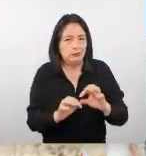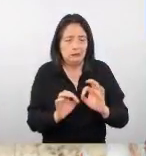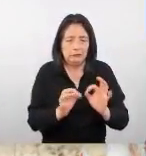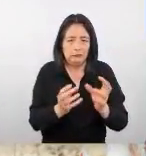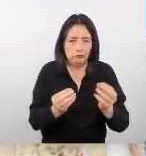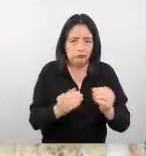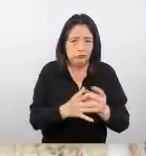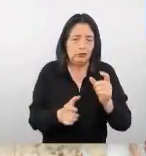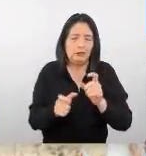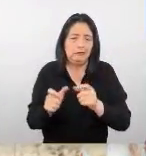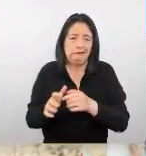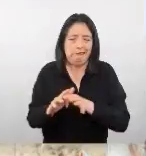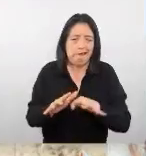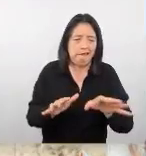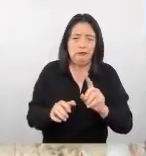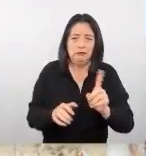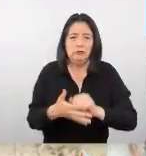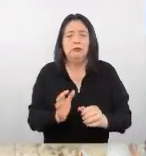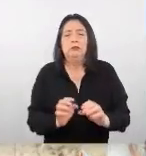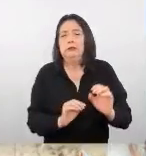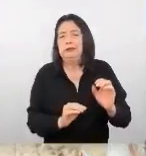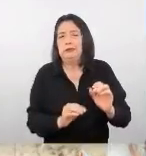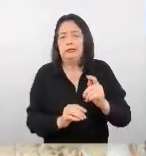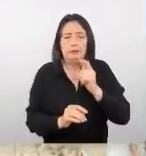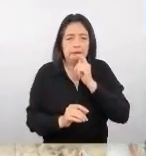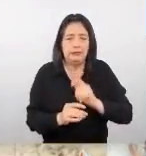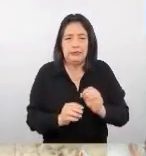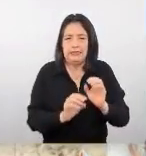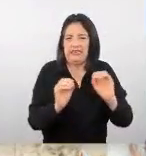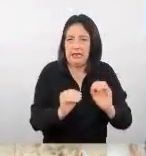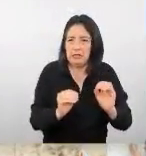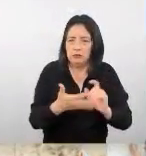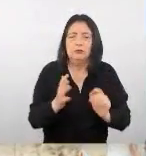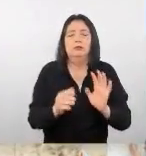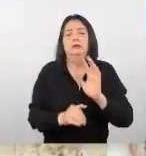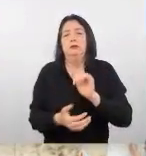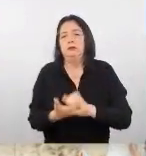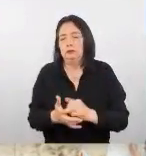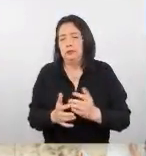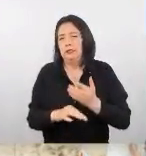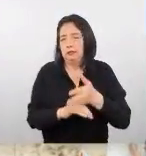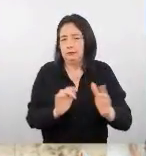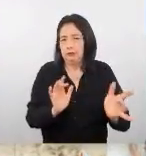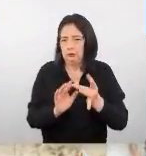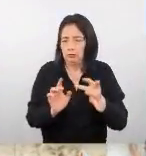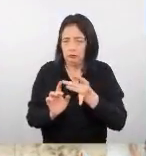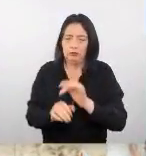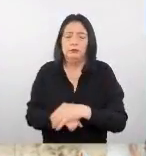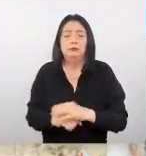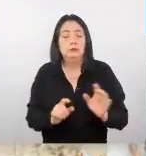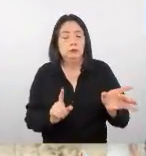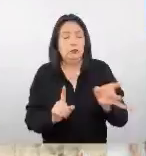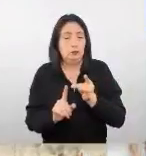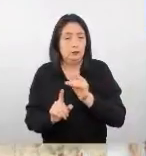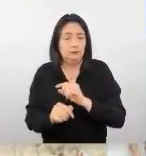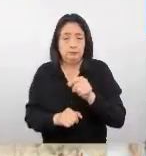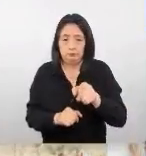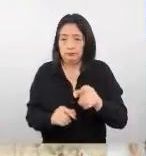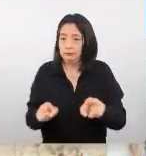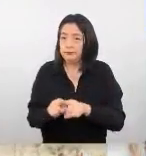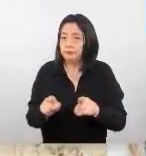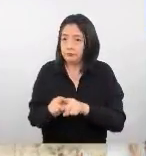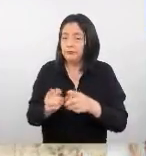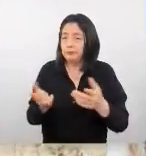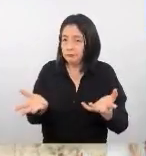a partir de la generación o la afección que pueda haber a través de estos contagios. Y justamente eso también está